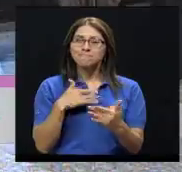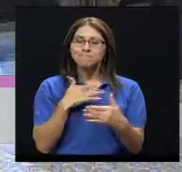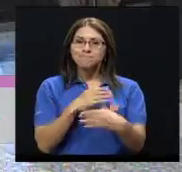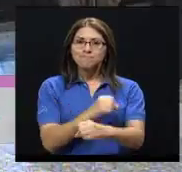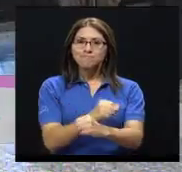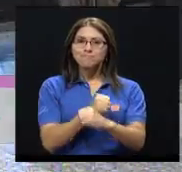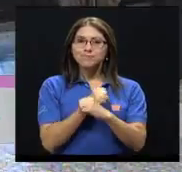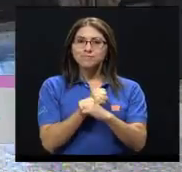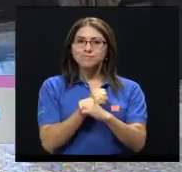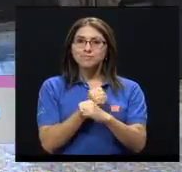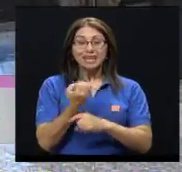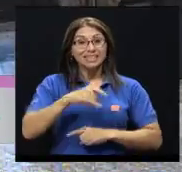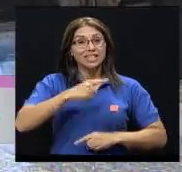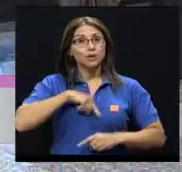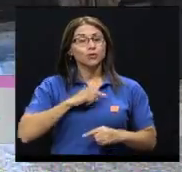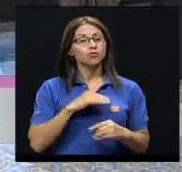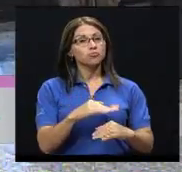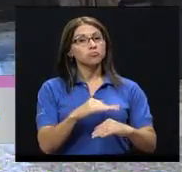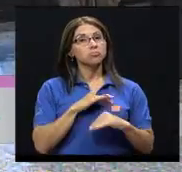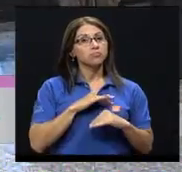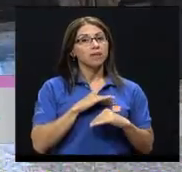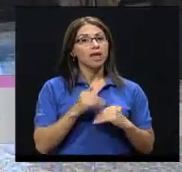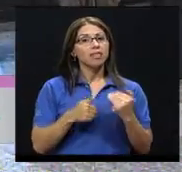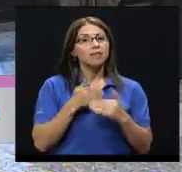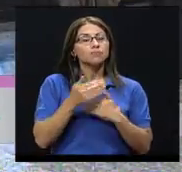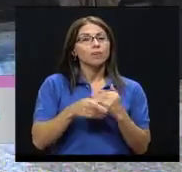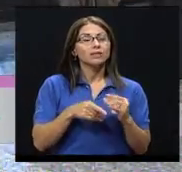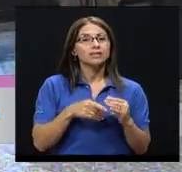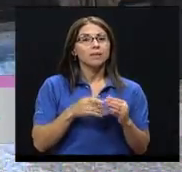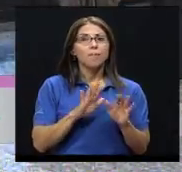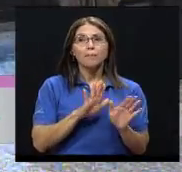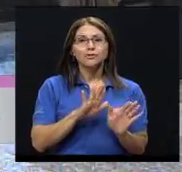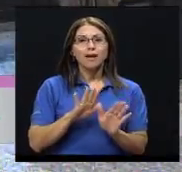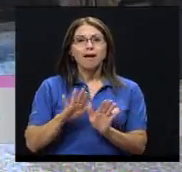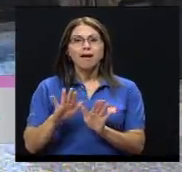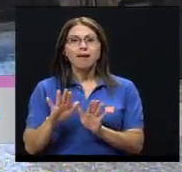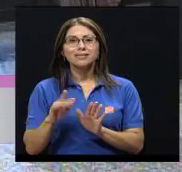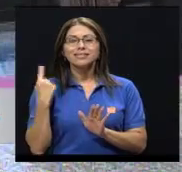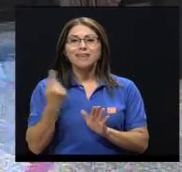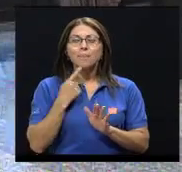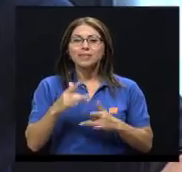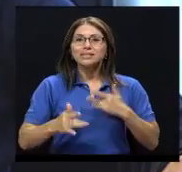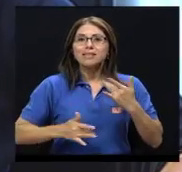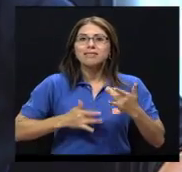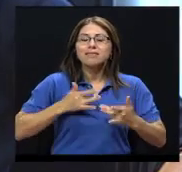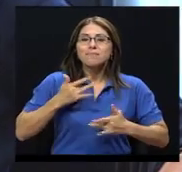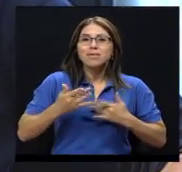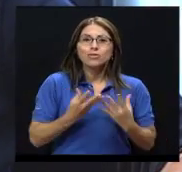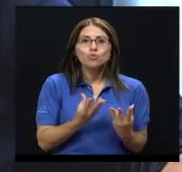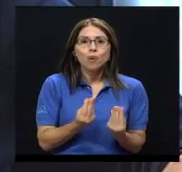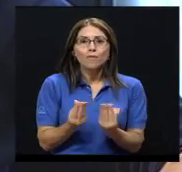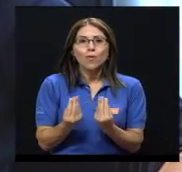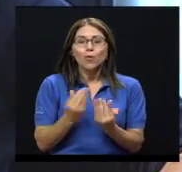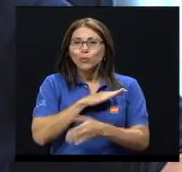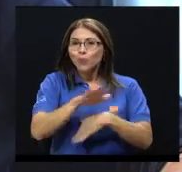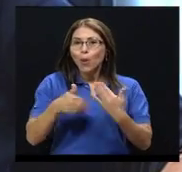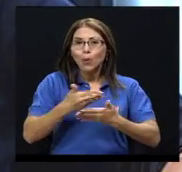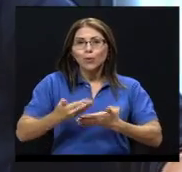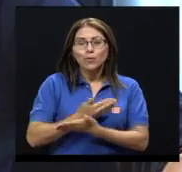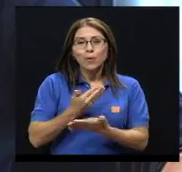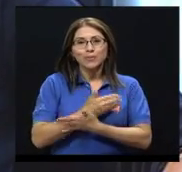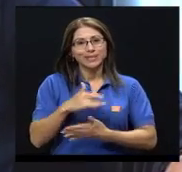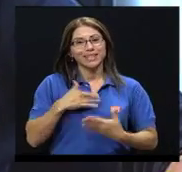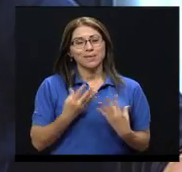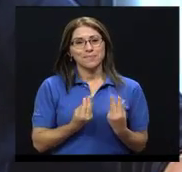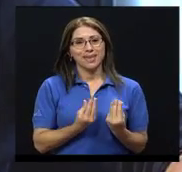Entonces, salirnos de la zona de confort siempre nos va a enfrentar a un sentimiento, una emoción, que es la emoción del miedo. Todo lo nuevo nos da miedo.